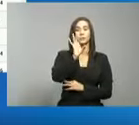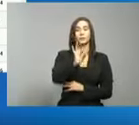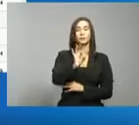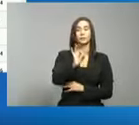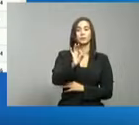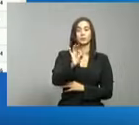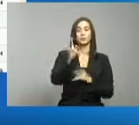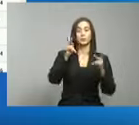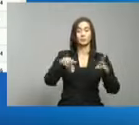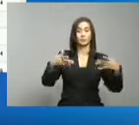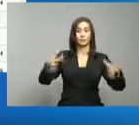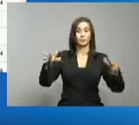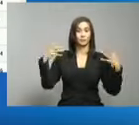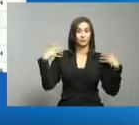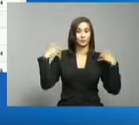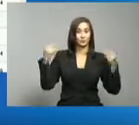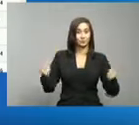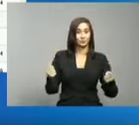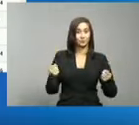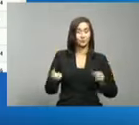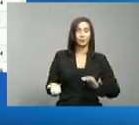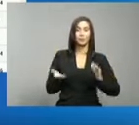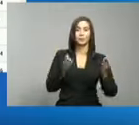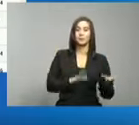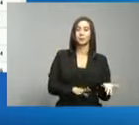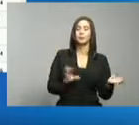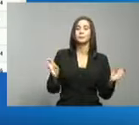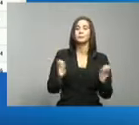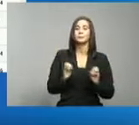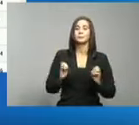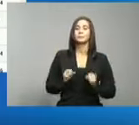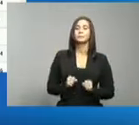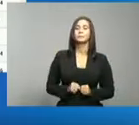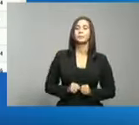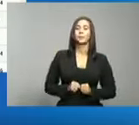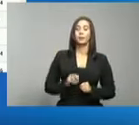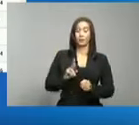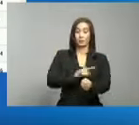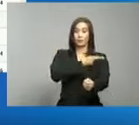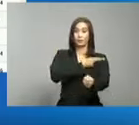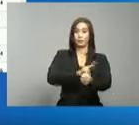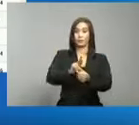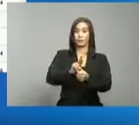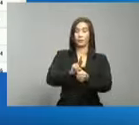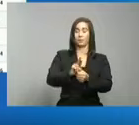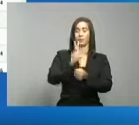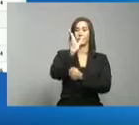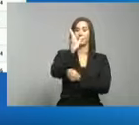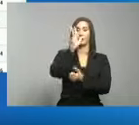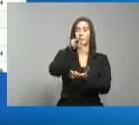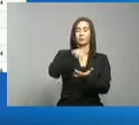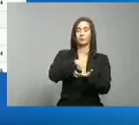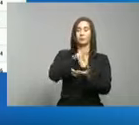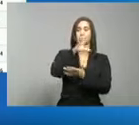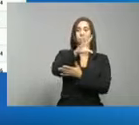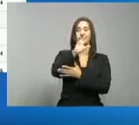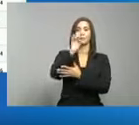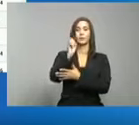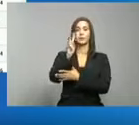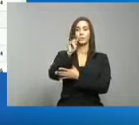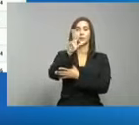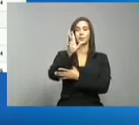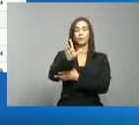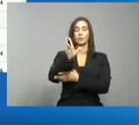recuperados, cero fallecimientos. La Romana, 3.523